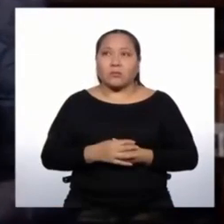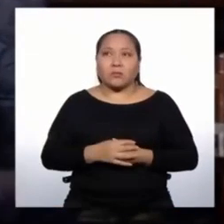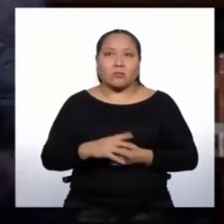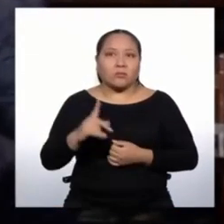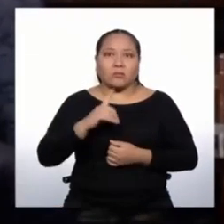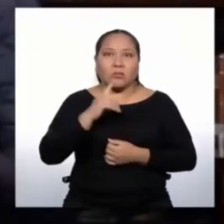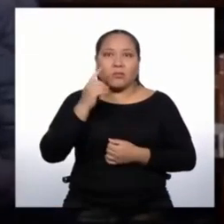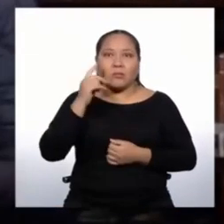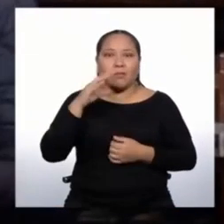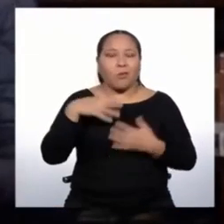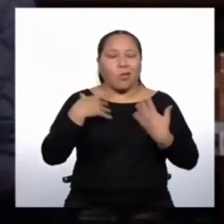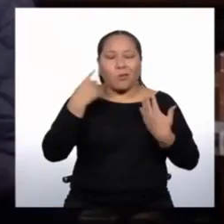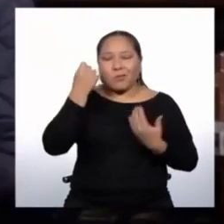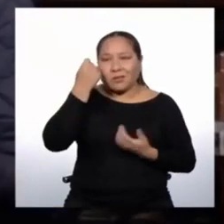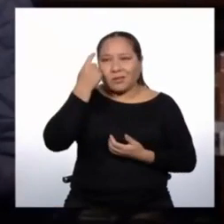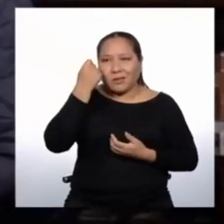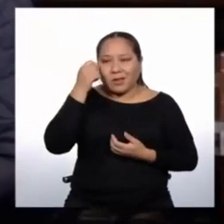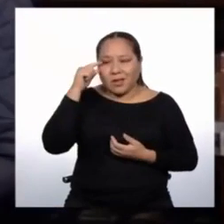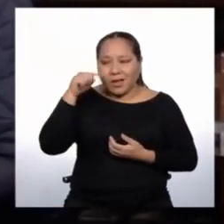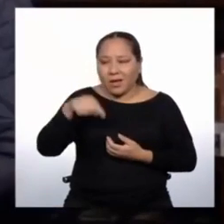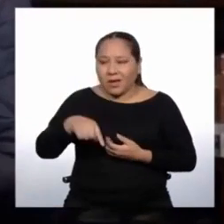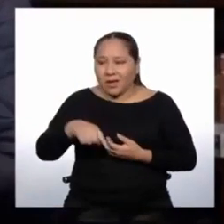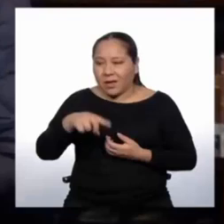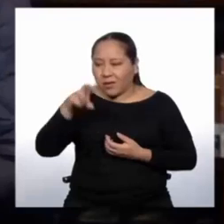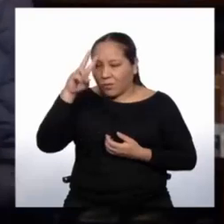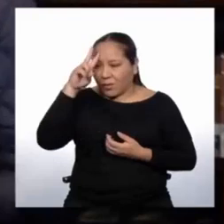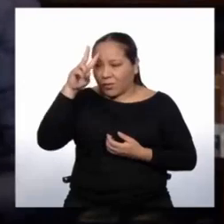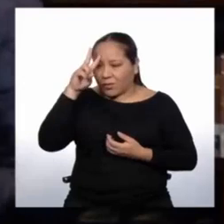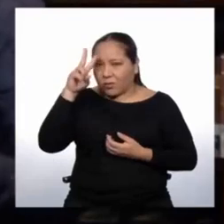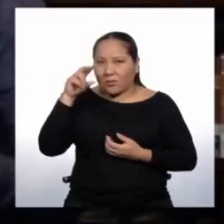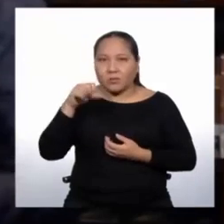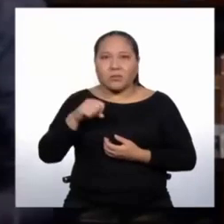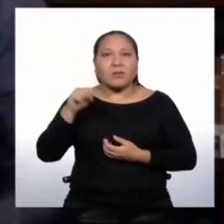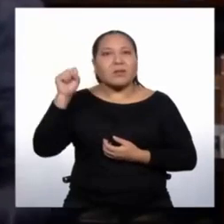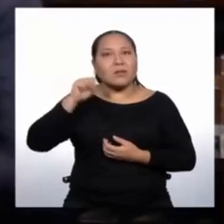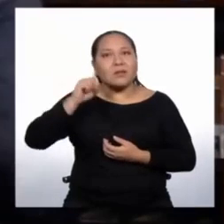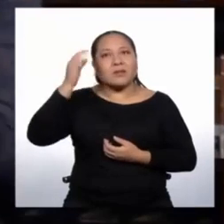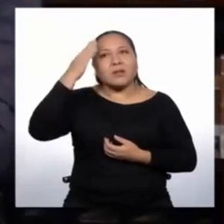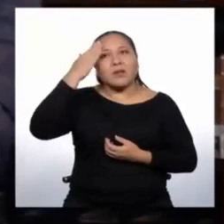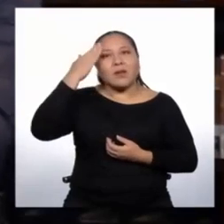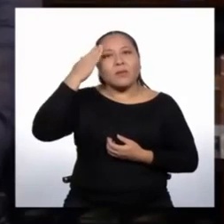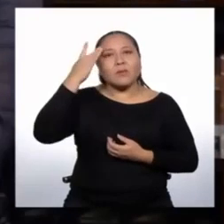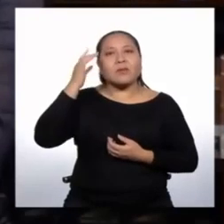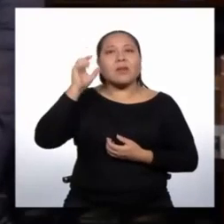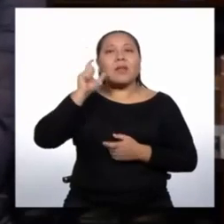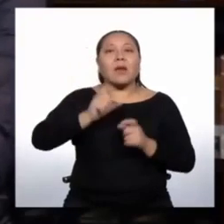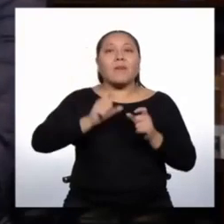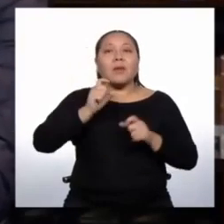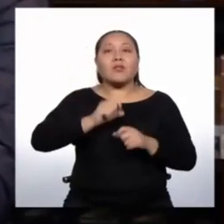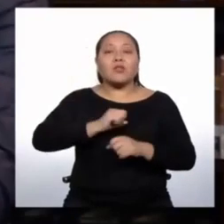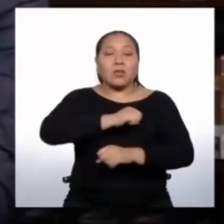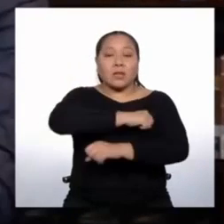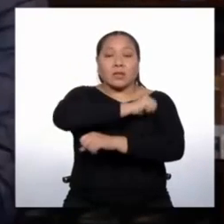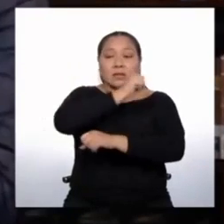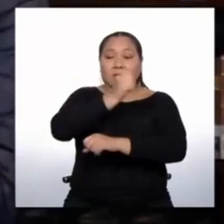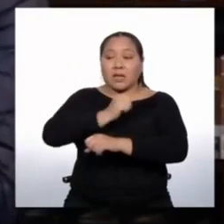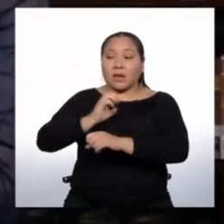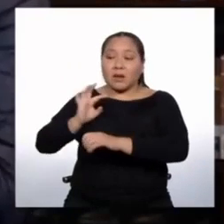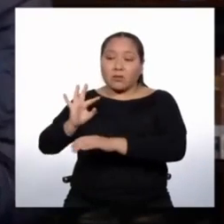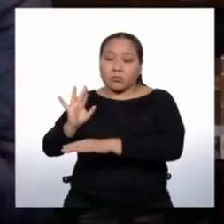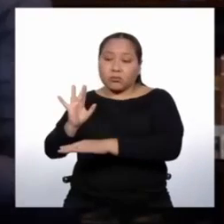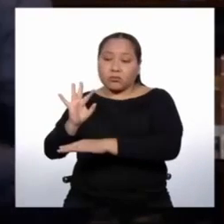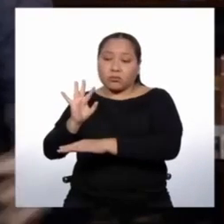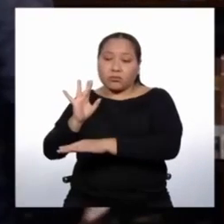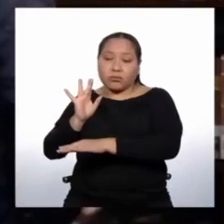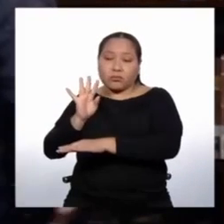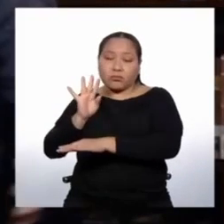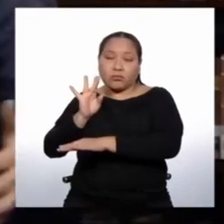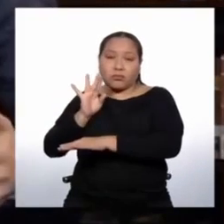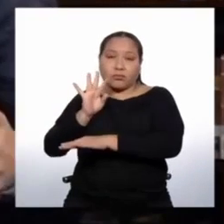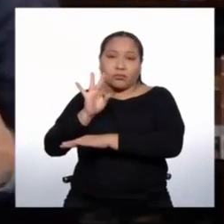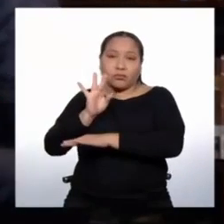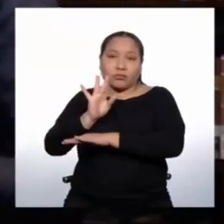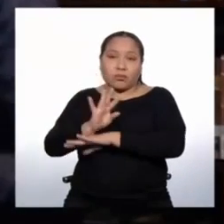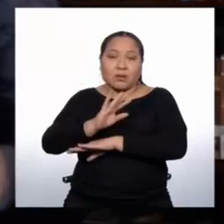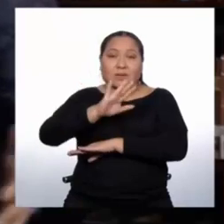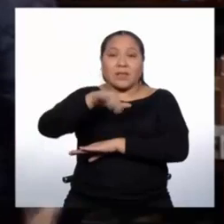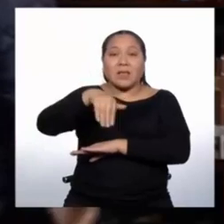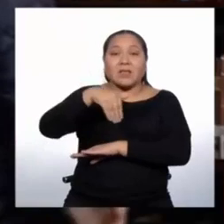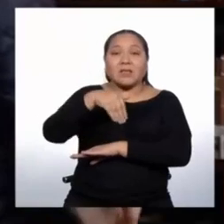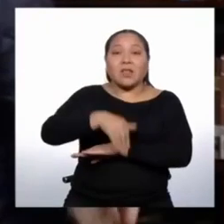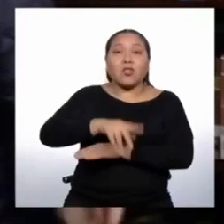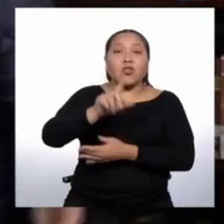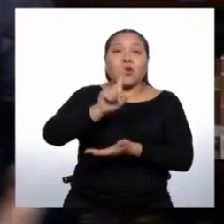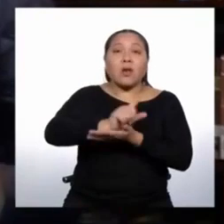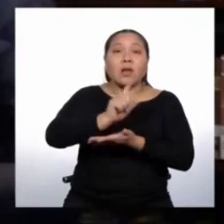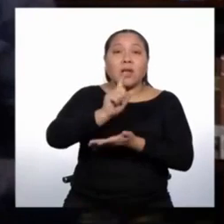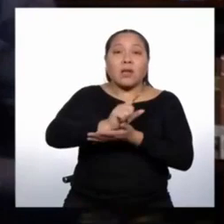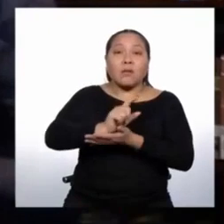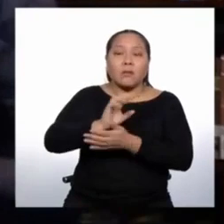el Perú sin reparar en ese tema, el traslado de personas desde el campo, desde las zonas rurales hasta la capital o